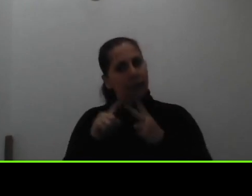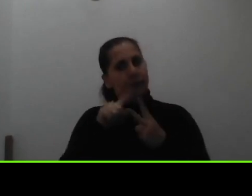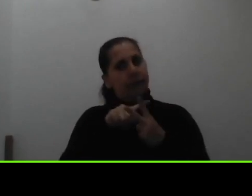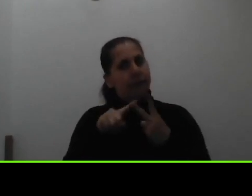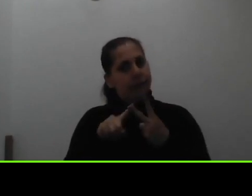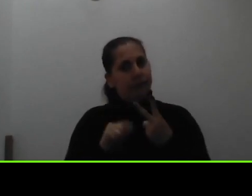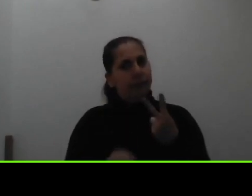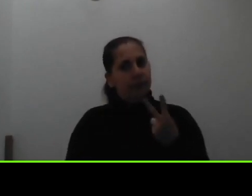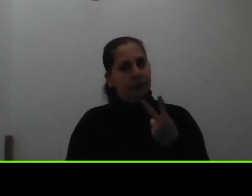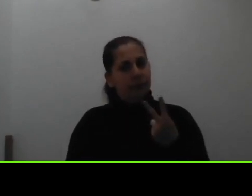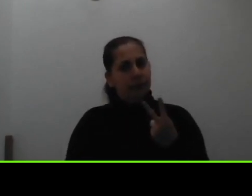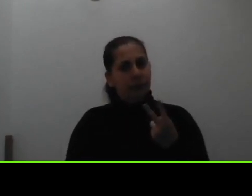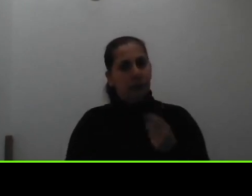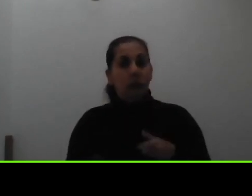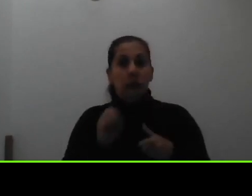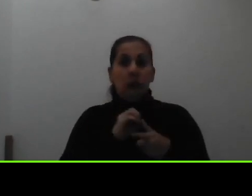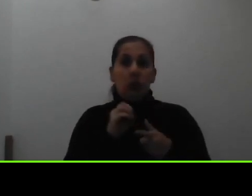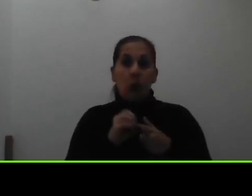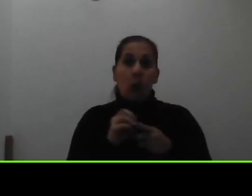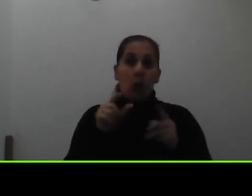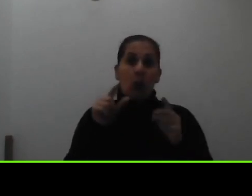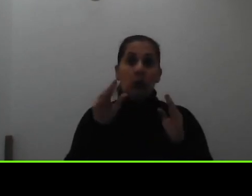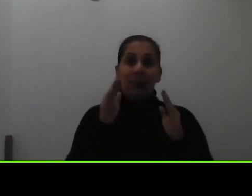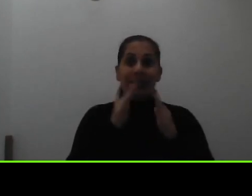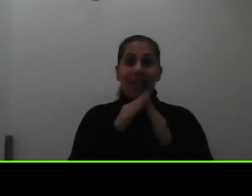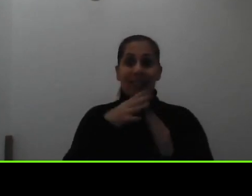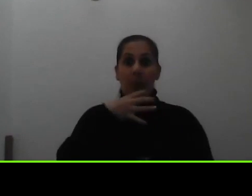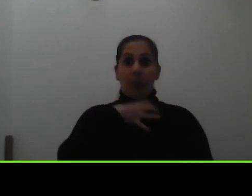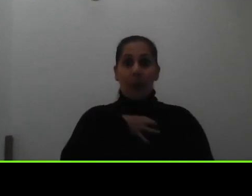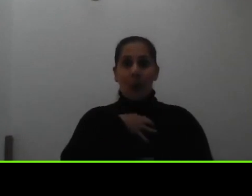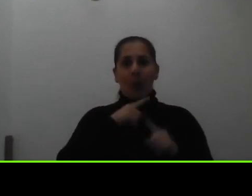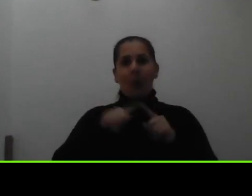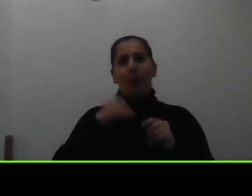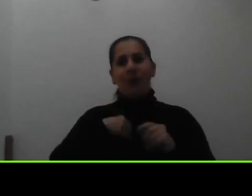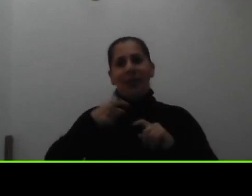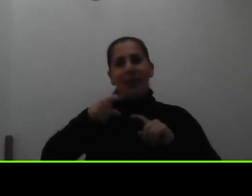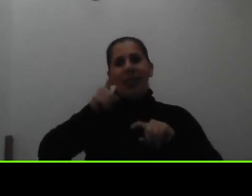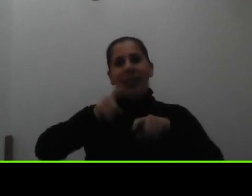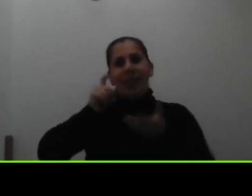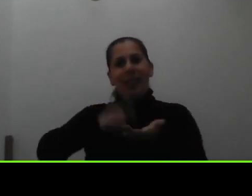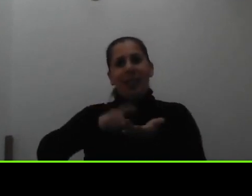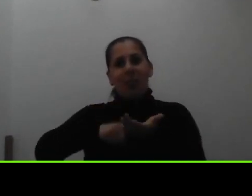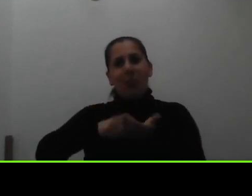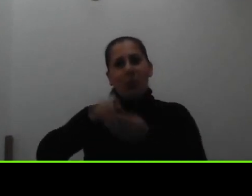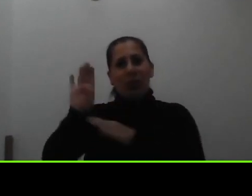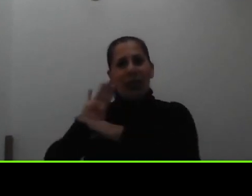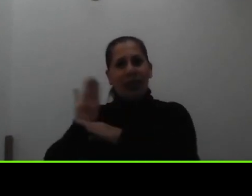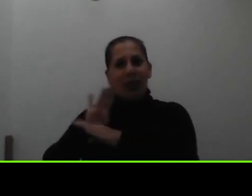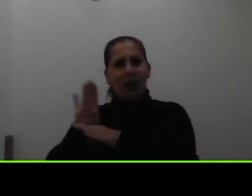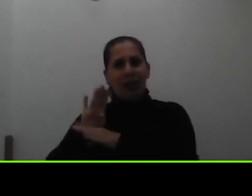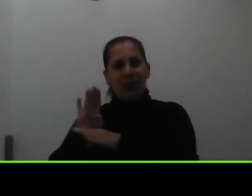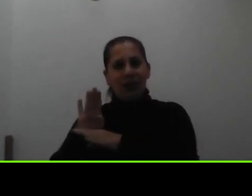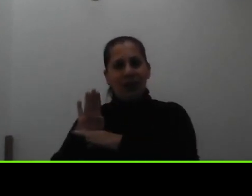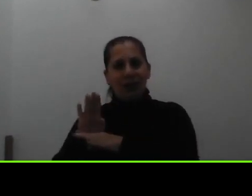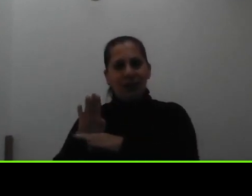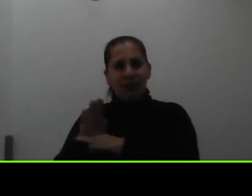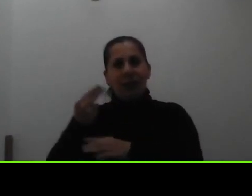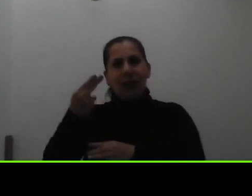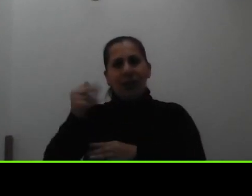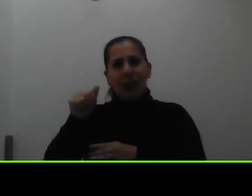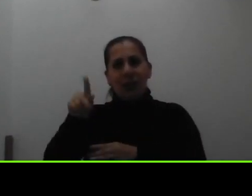por ejemplo cuando tenemos una casa propia con hipoteca porque esa digamos se